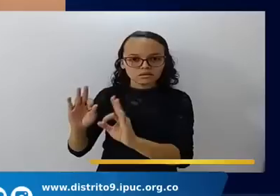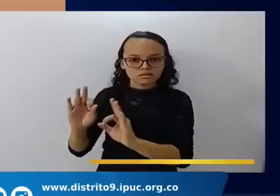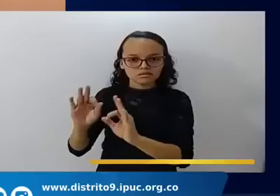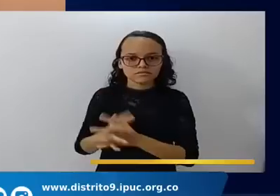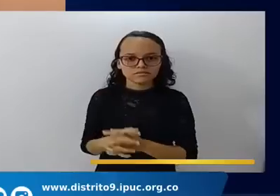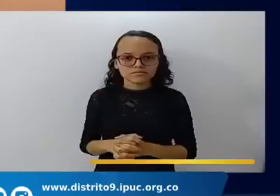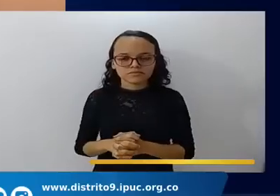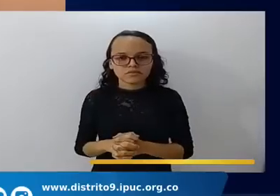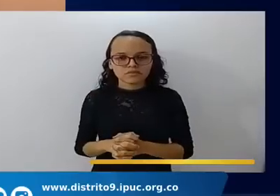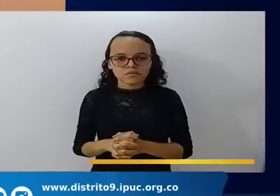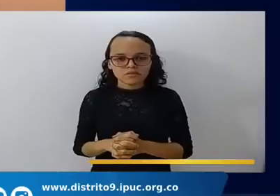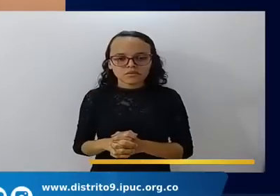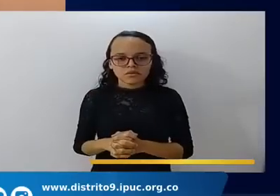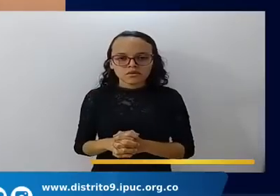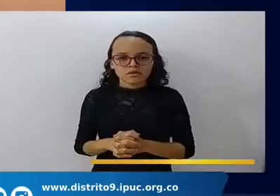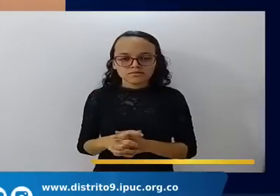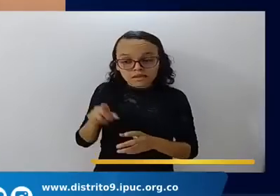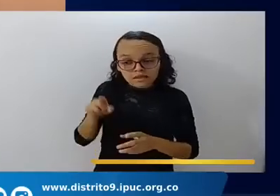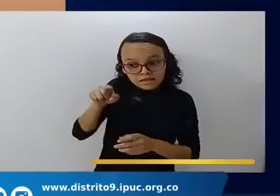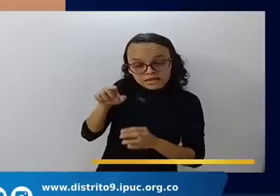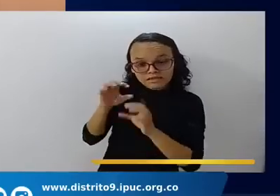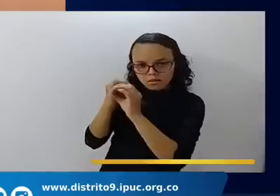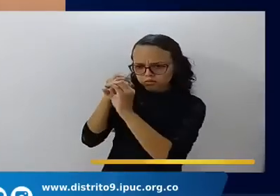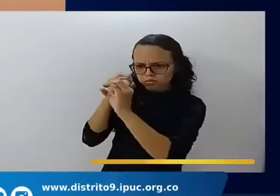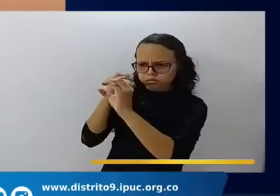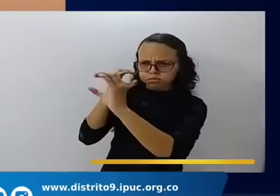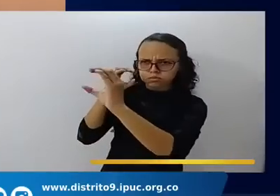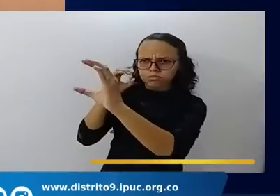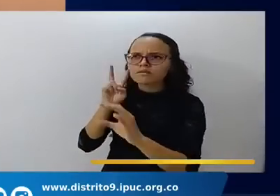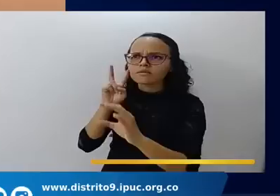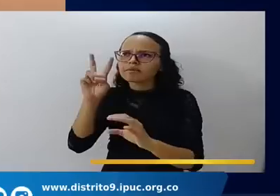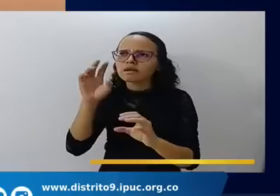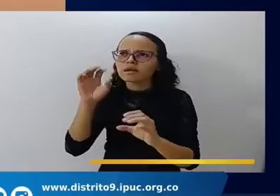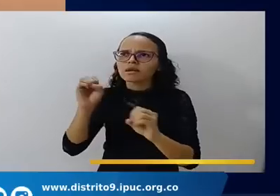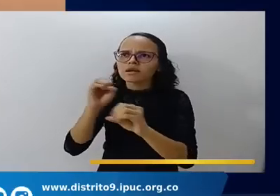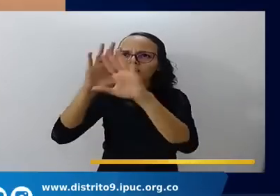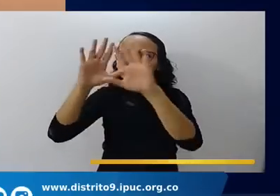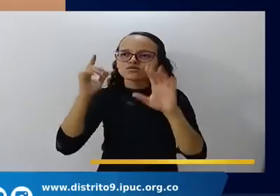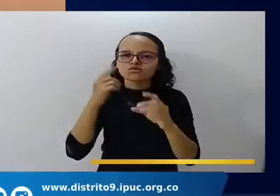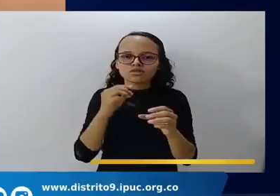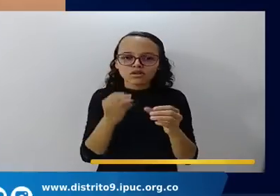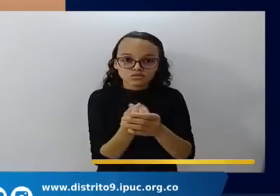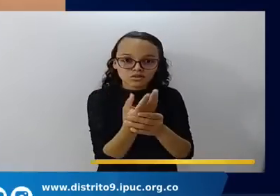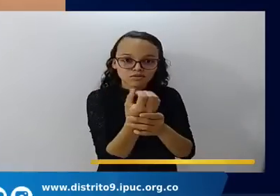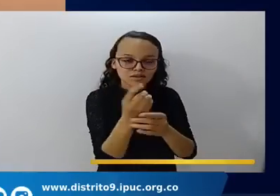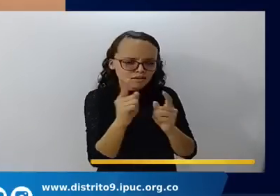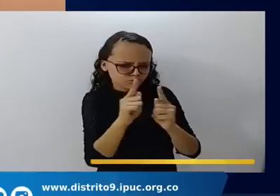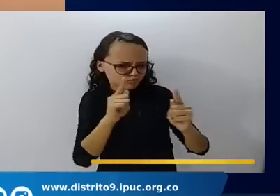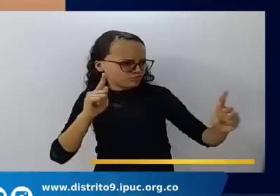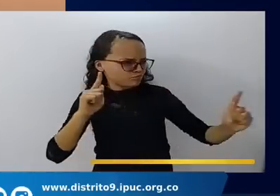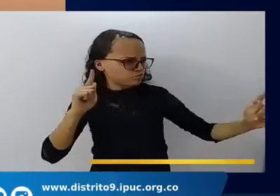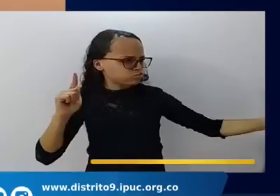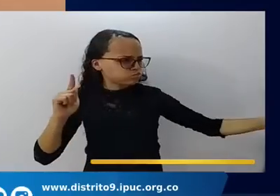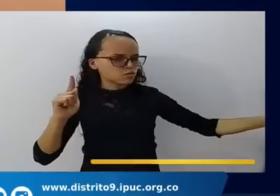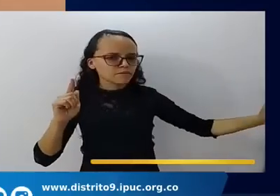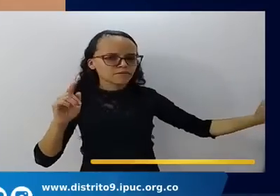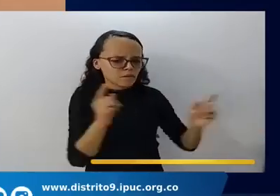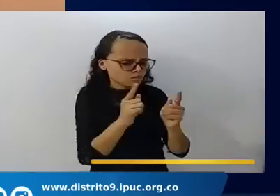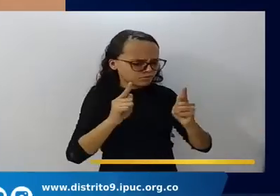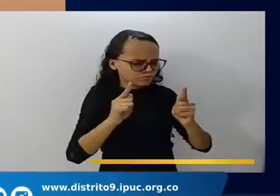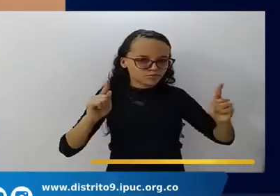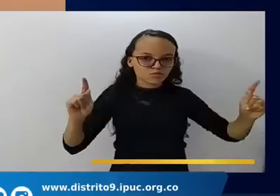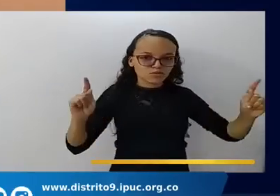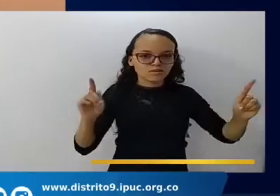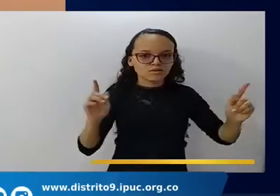telescopio Hubble nos permite ver la luz de una vela a 16.500 kilómetros de